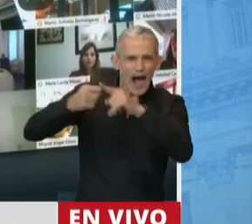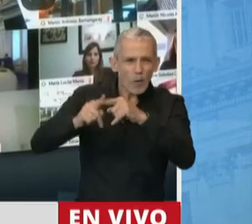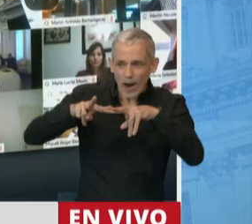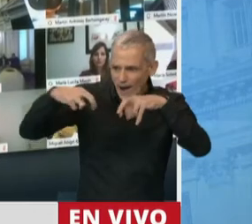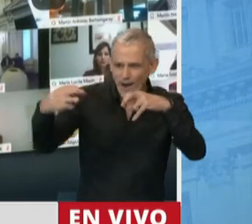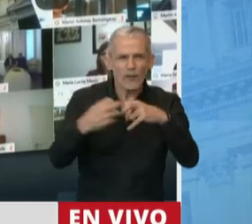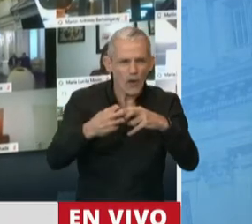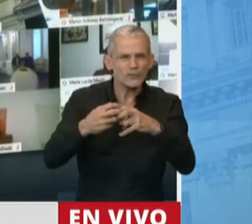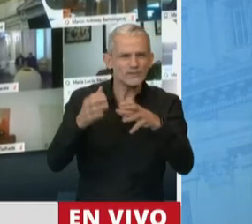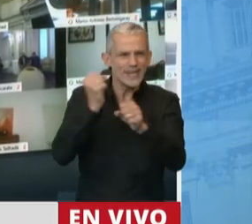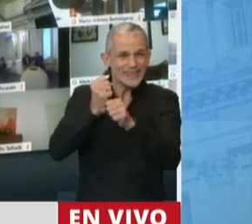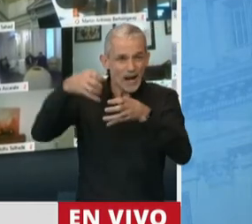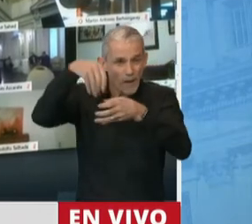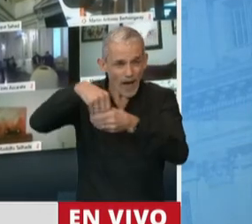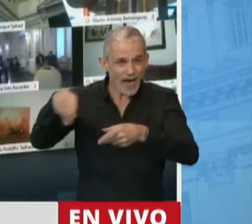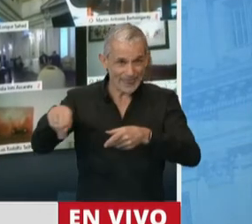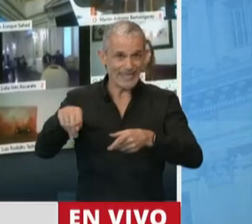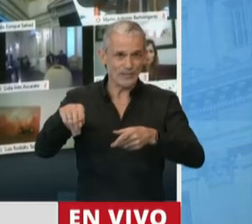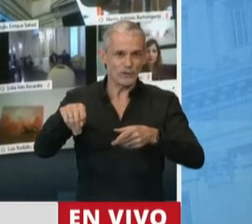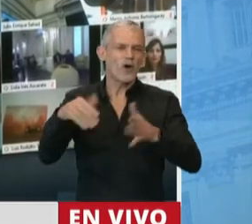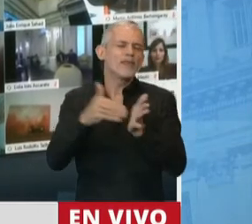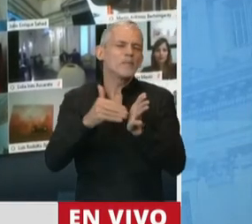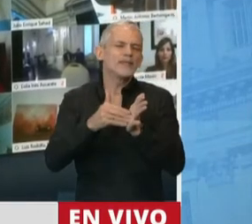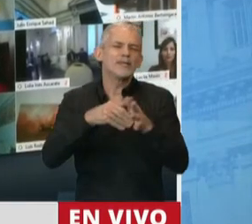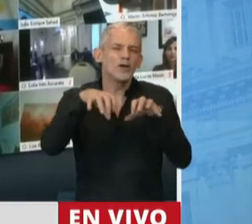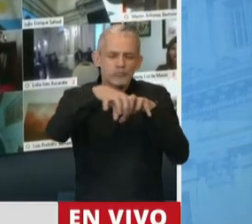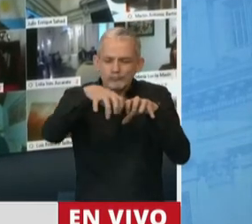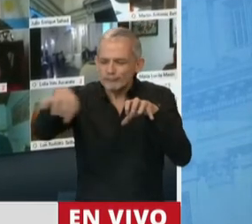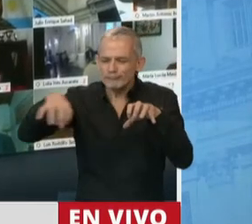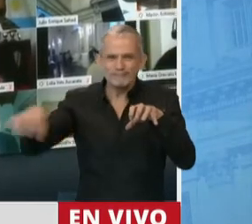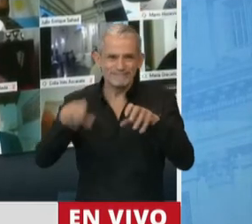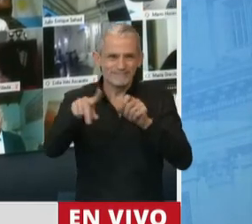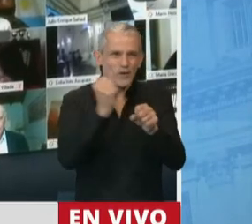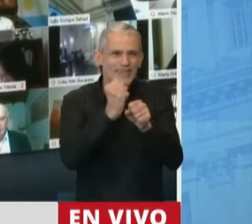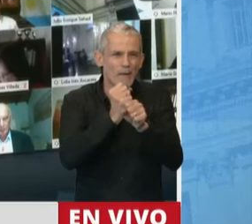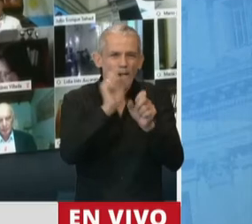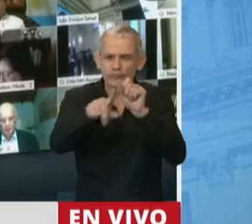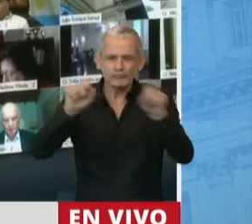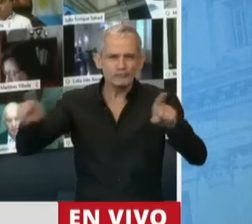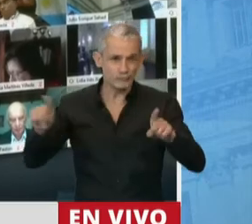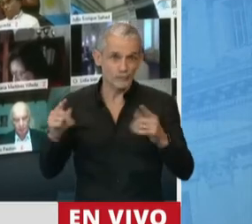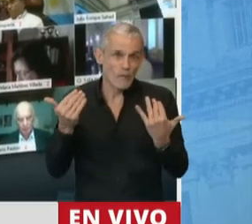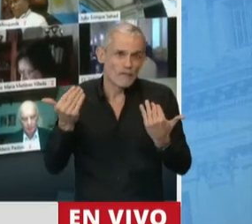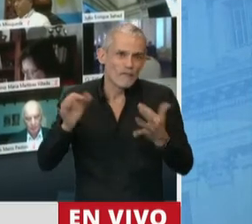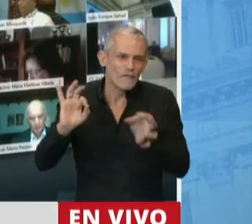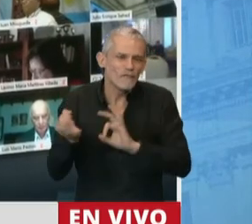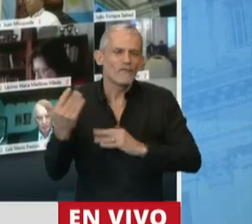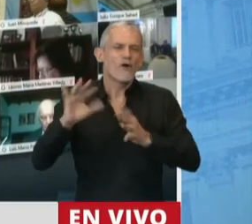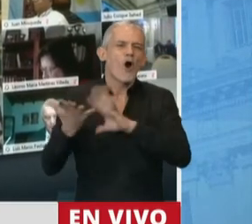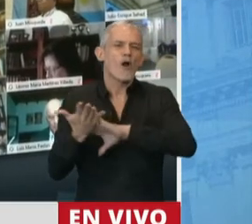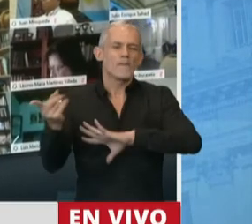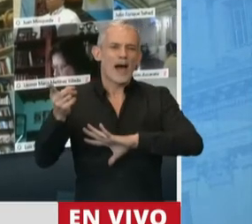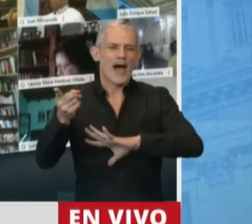trabajo, de acuerdo a su sector, de acuerdo a sus potencias, de acuerdo a sus